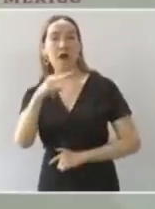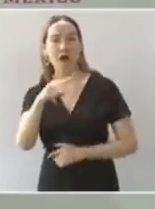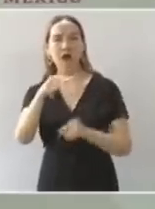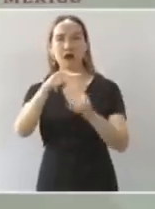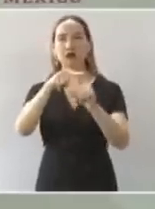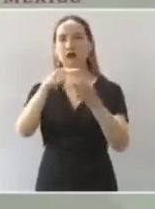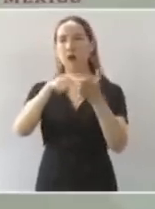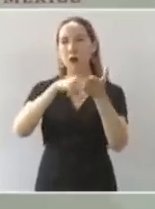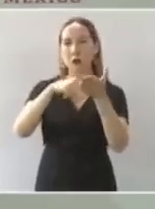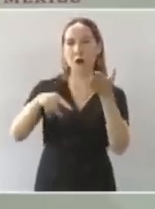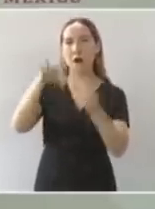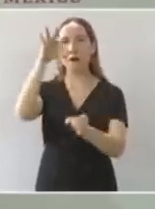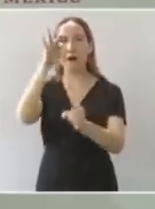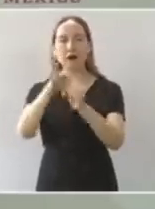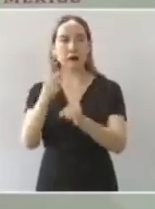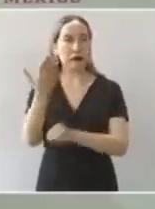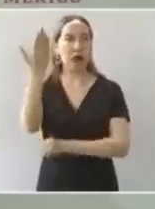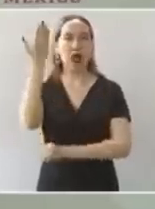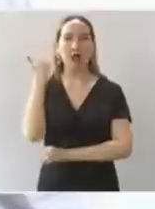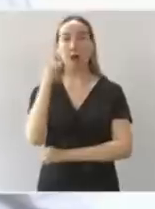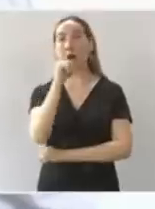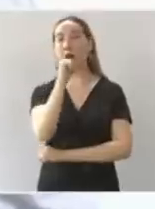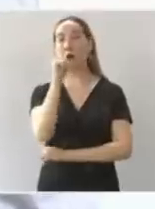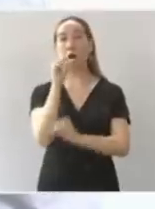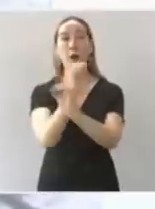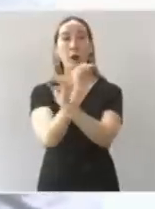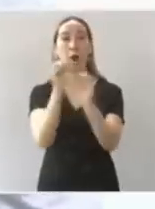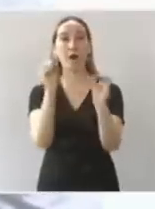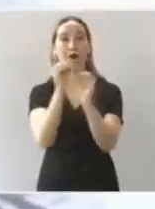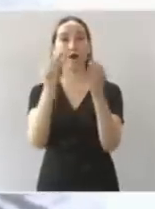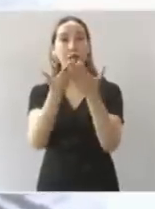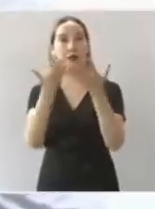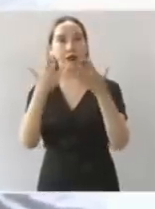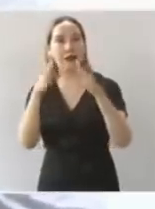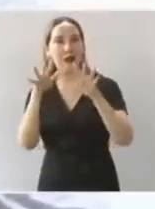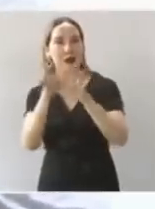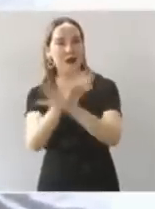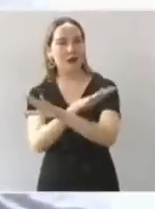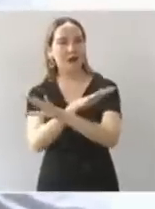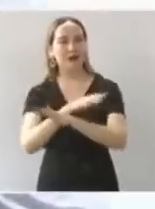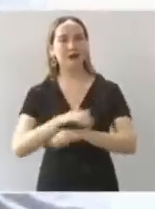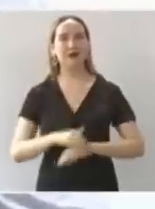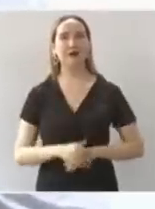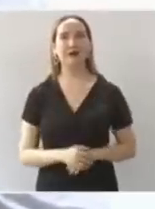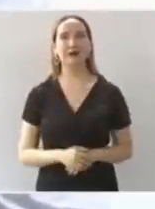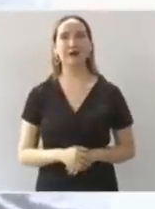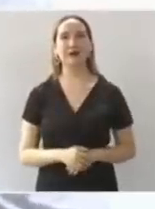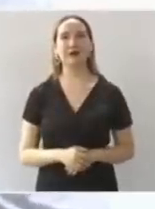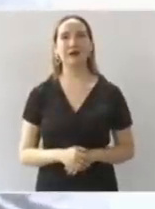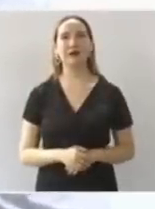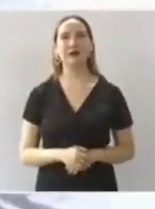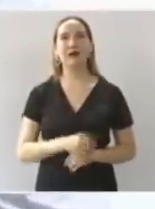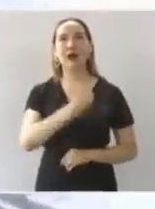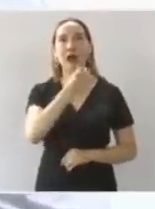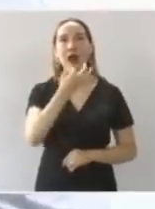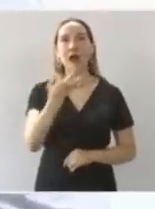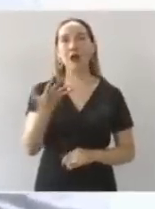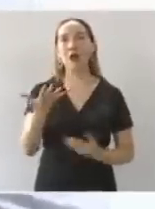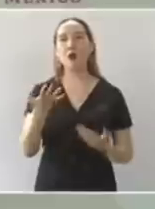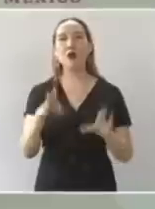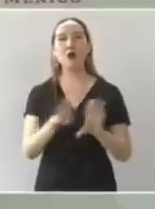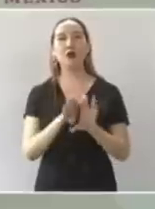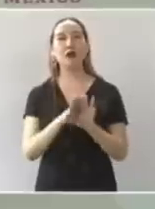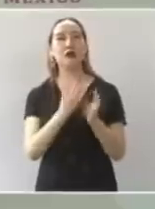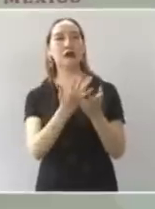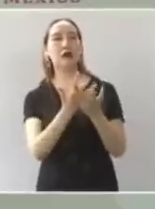todavía algunos están esperando, a ver, qué indicaciones voy a dar, cuál es la